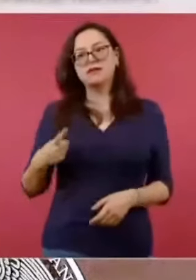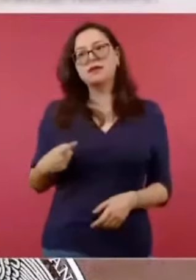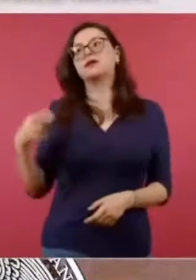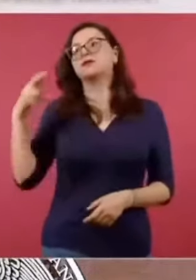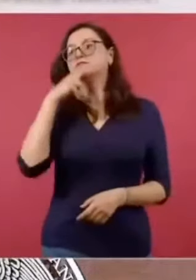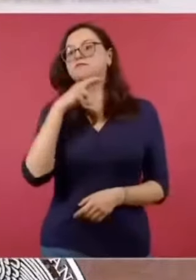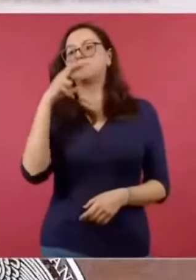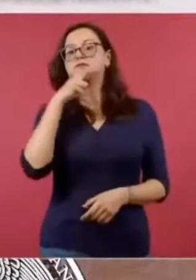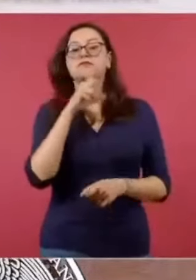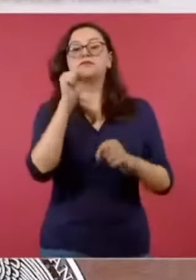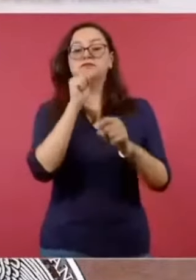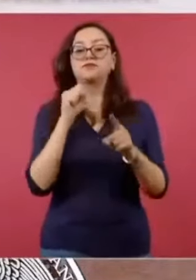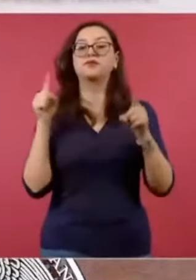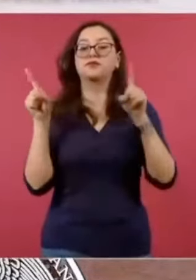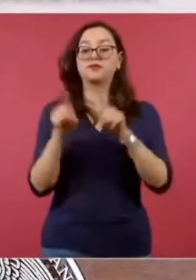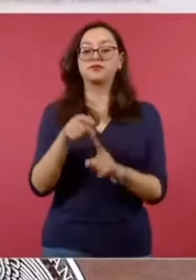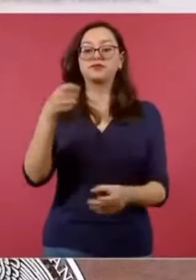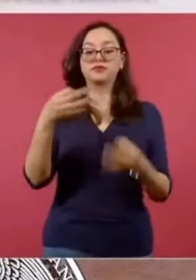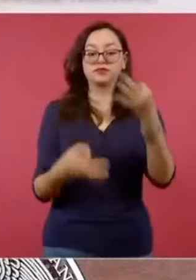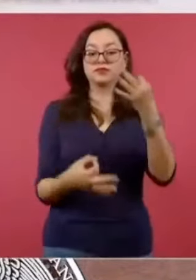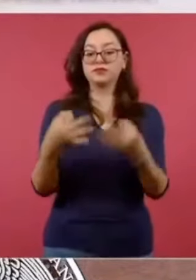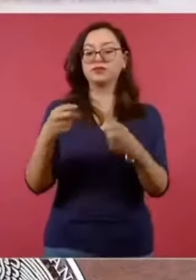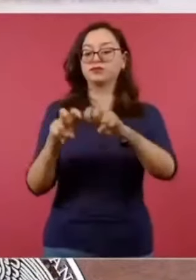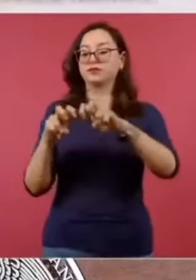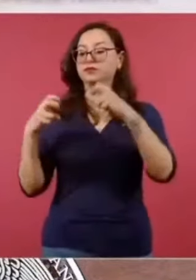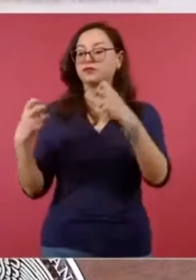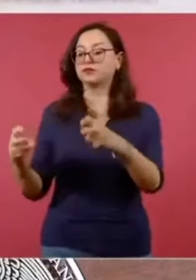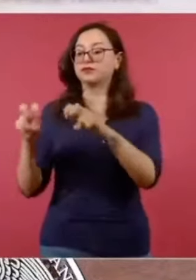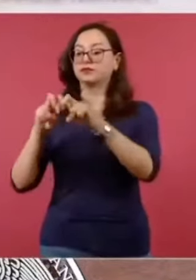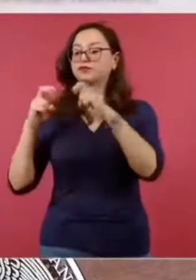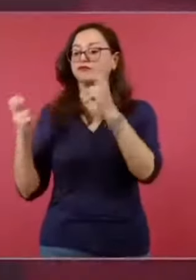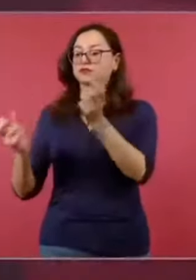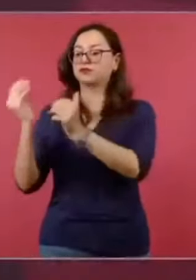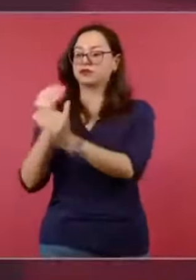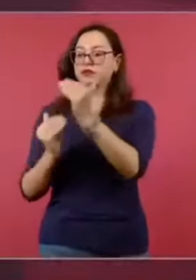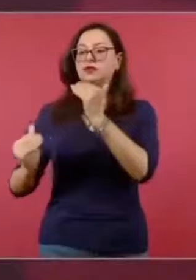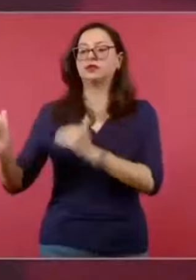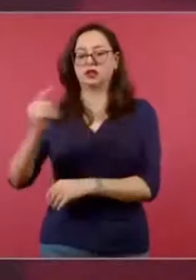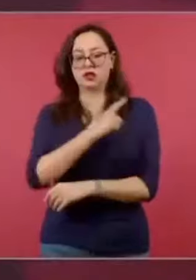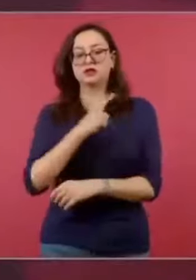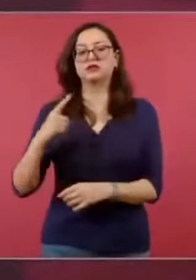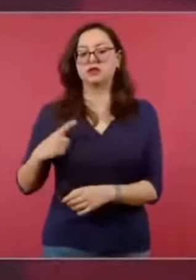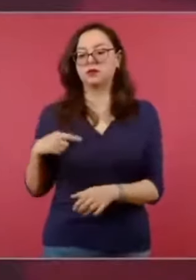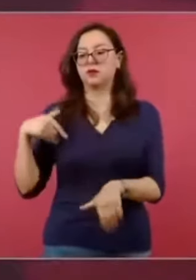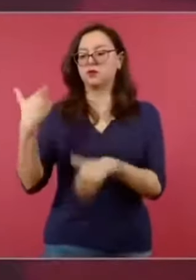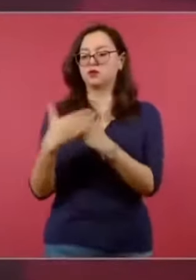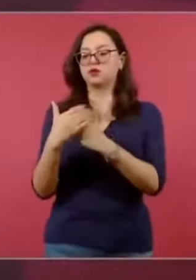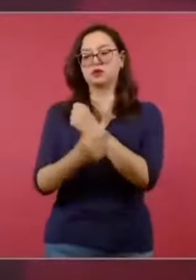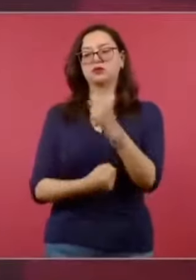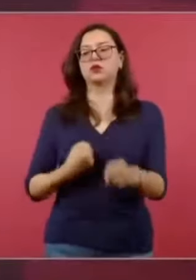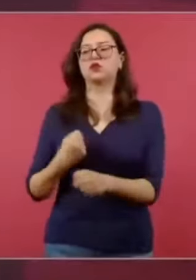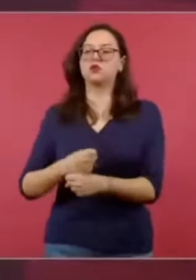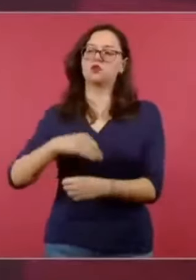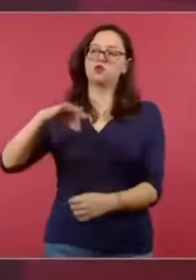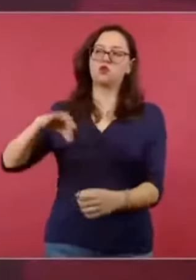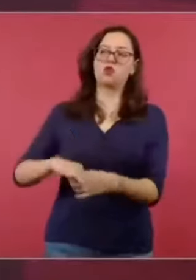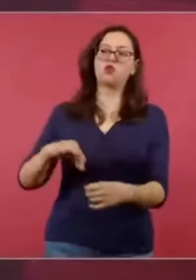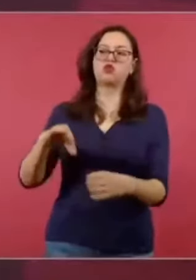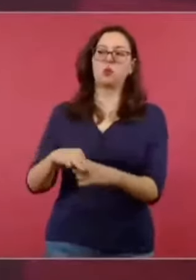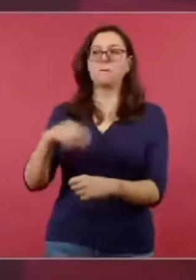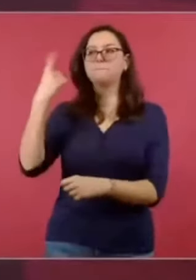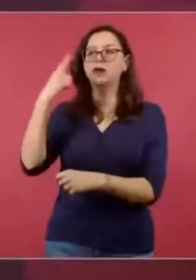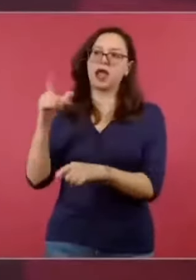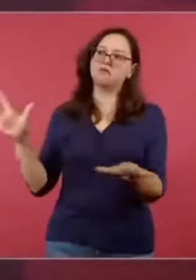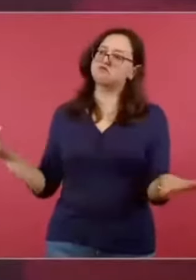de ministros, magistrados y jueces en una elección extraordinaria que se celebre en 2025. El